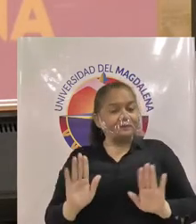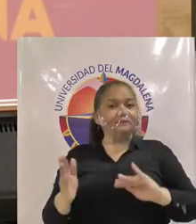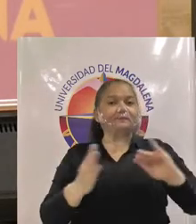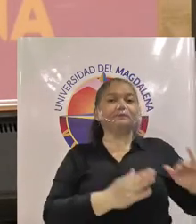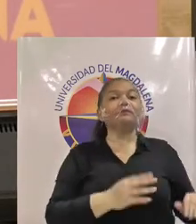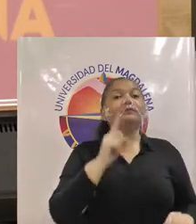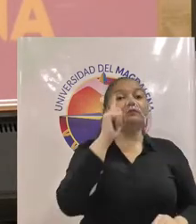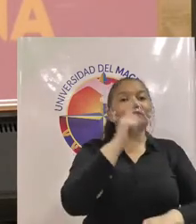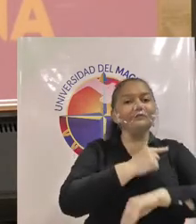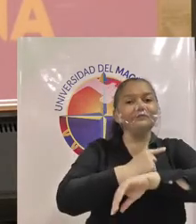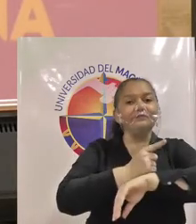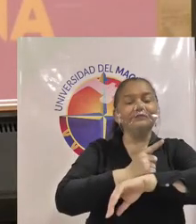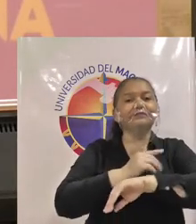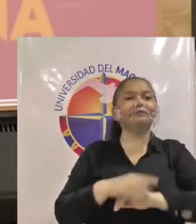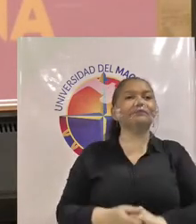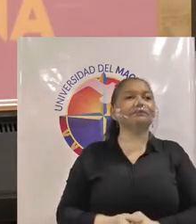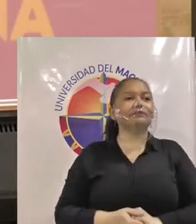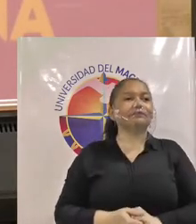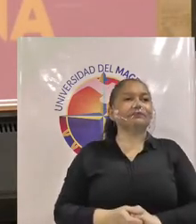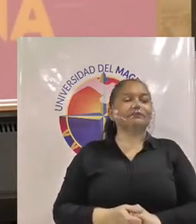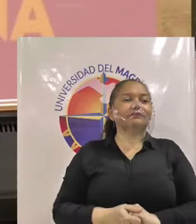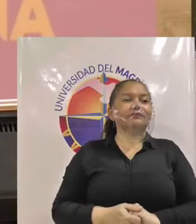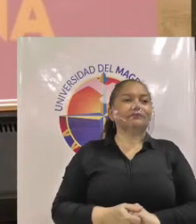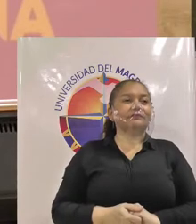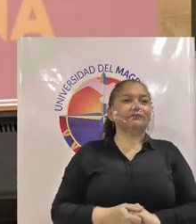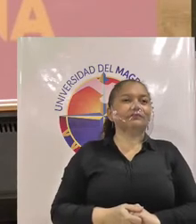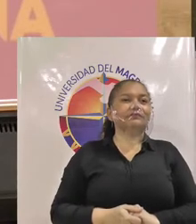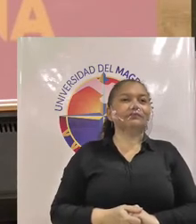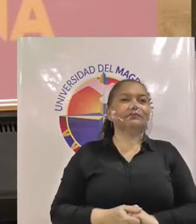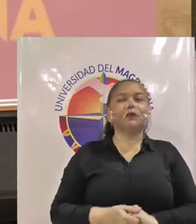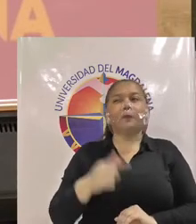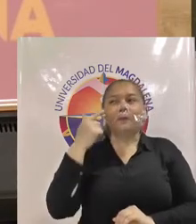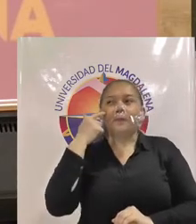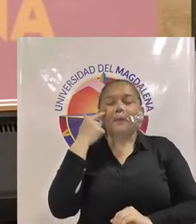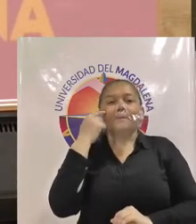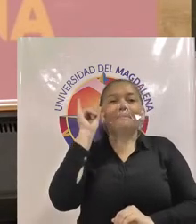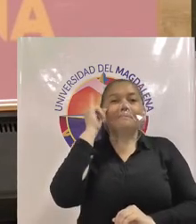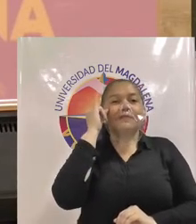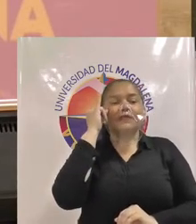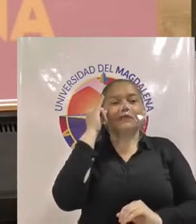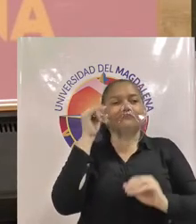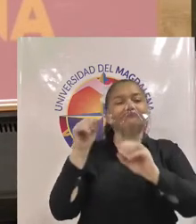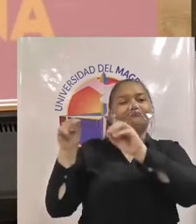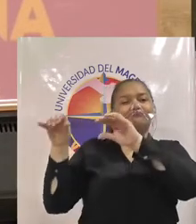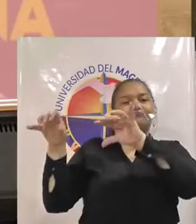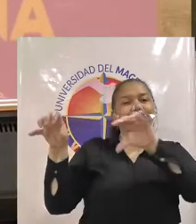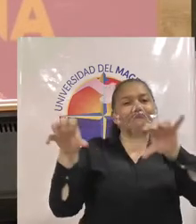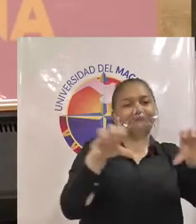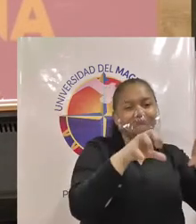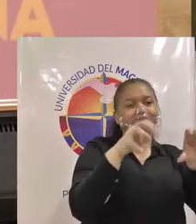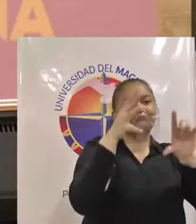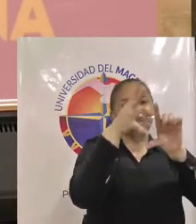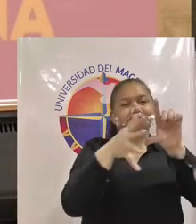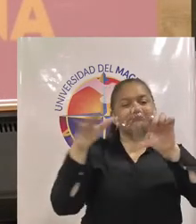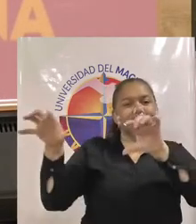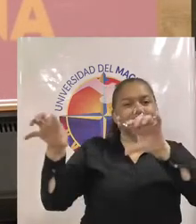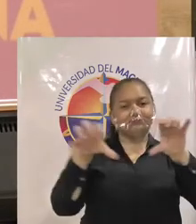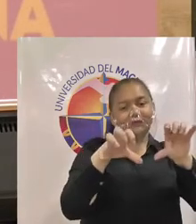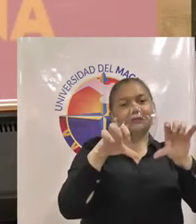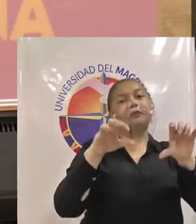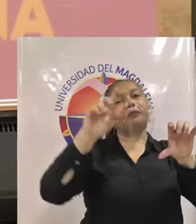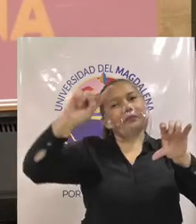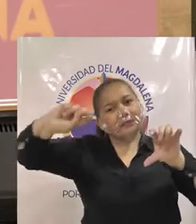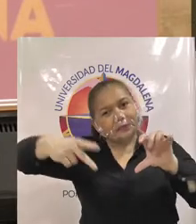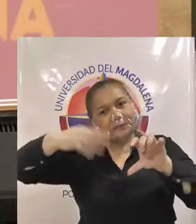para un pequeño video institucional mientras seguimos en las deliberaciones